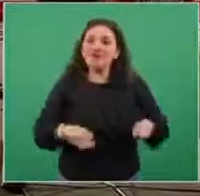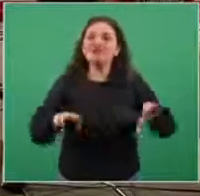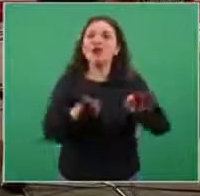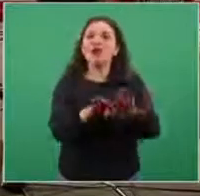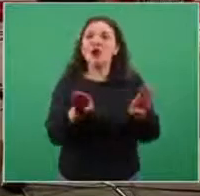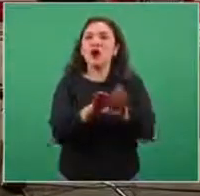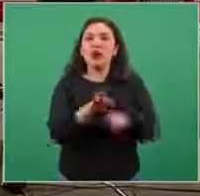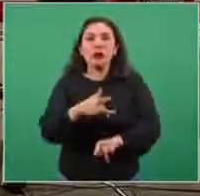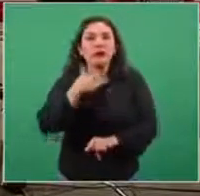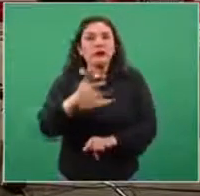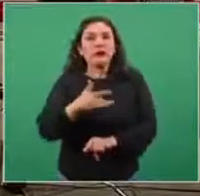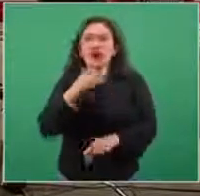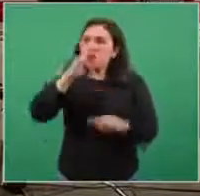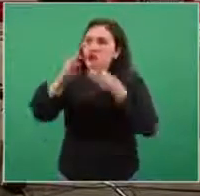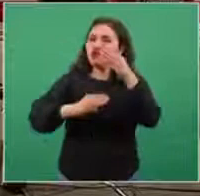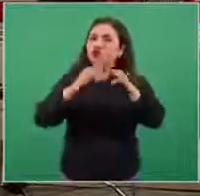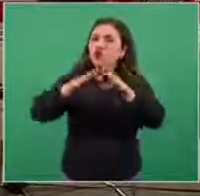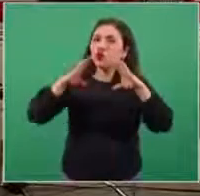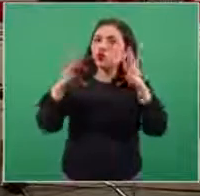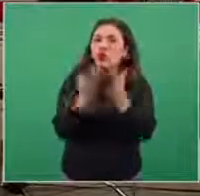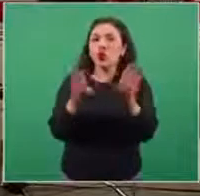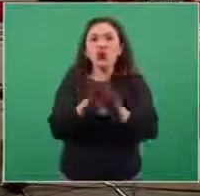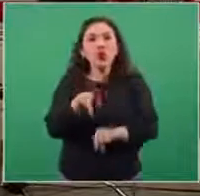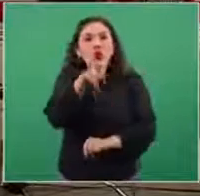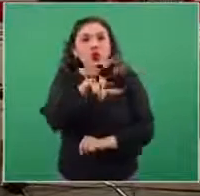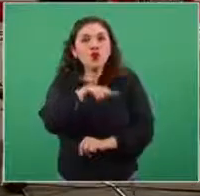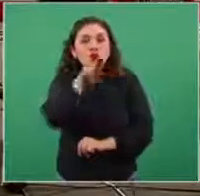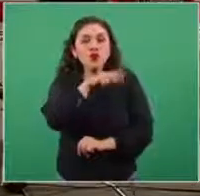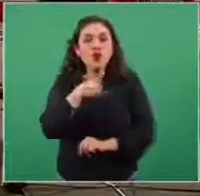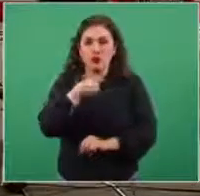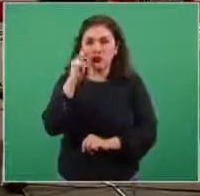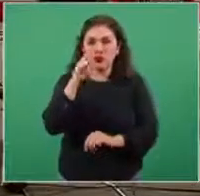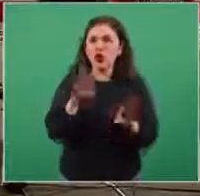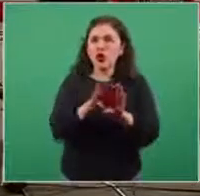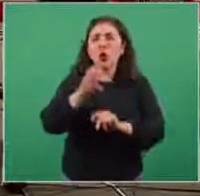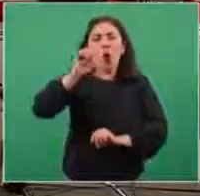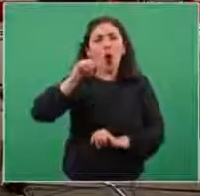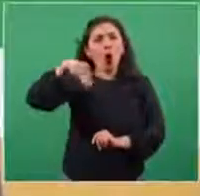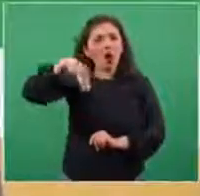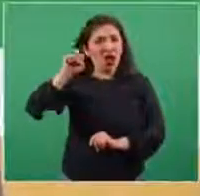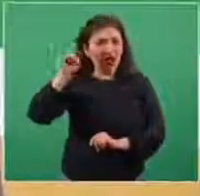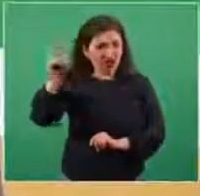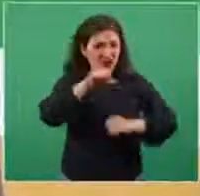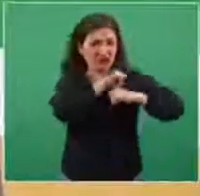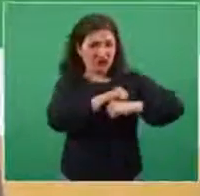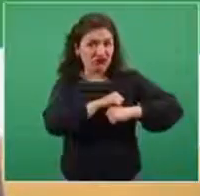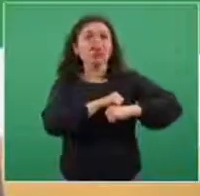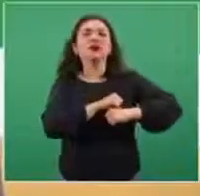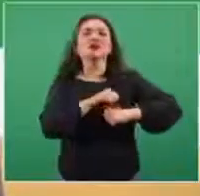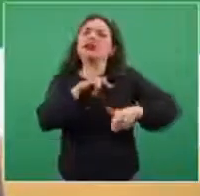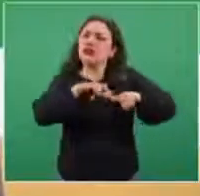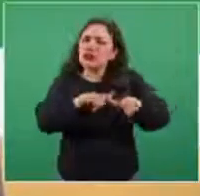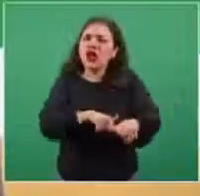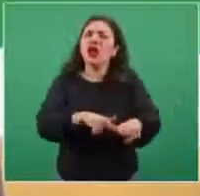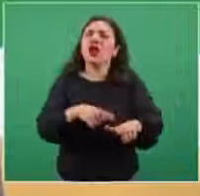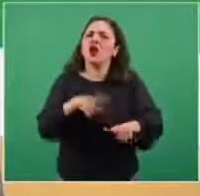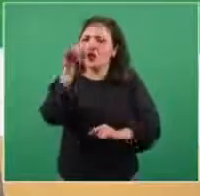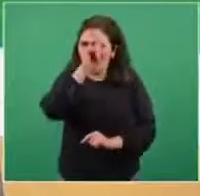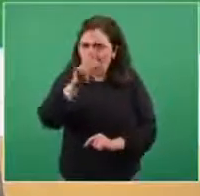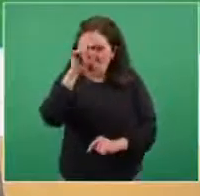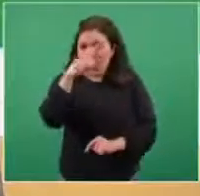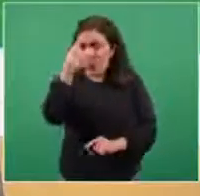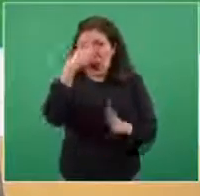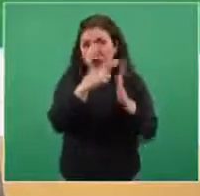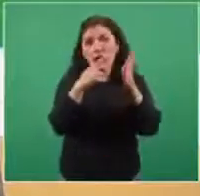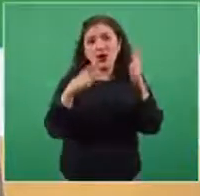controversia a nivel mundial. Quiero reiterar que la posición de la Organización Mundial de la Salud, consistente con las recomendaciones del